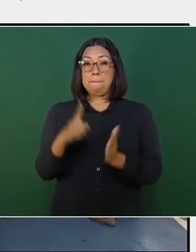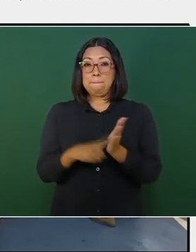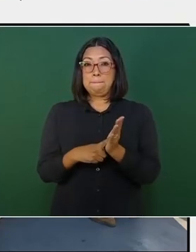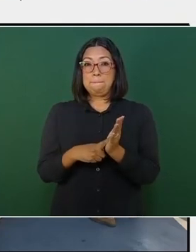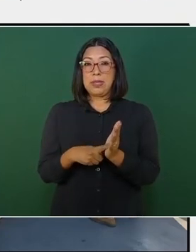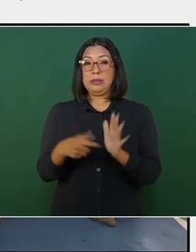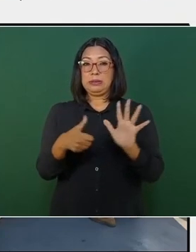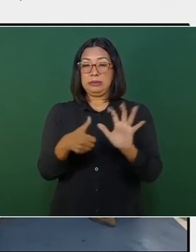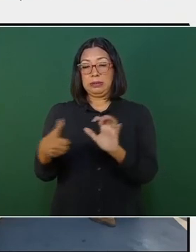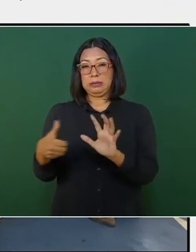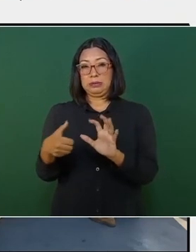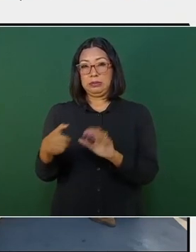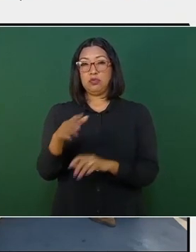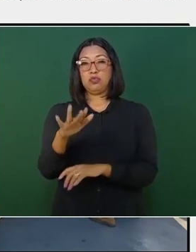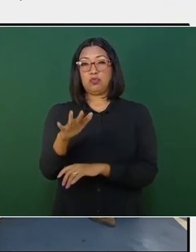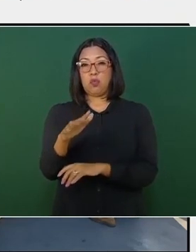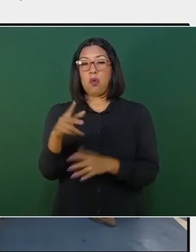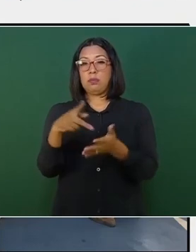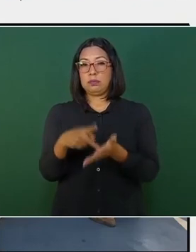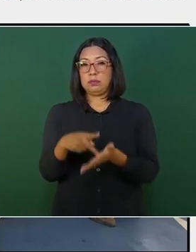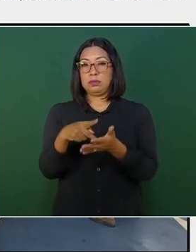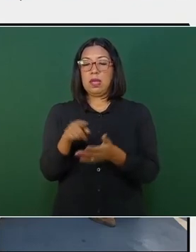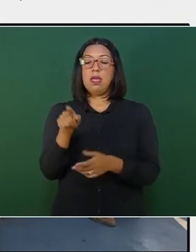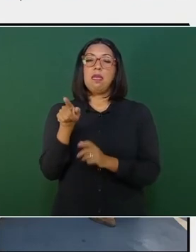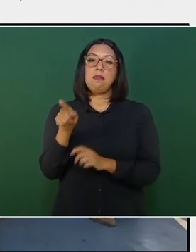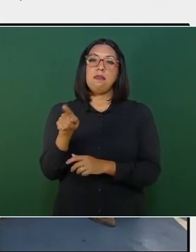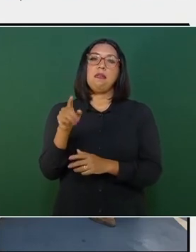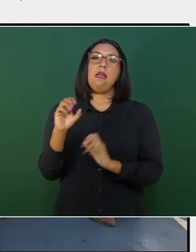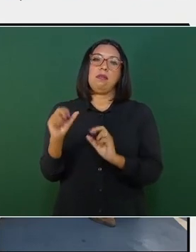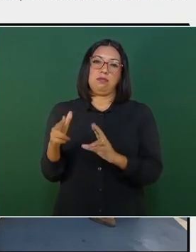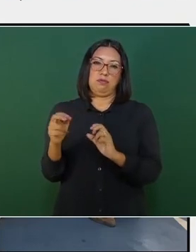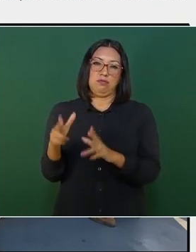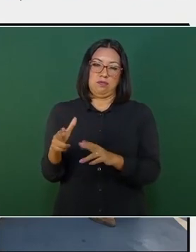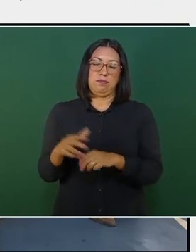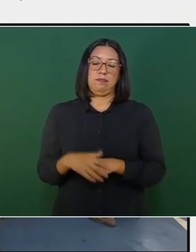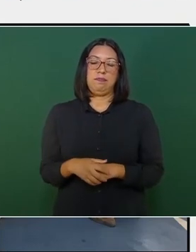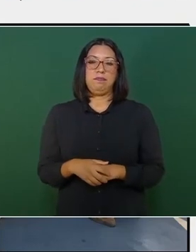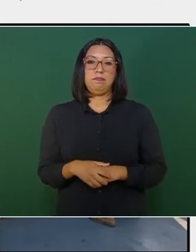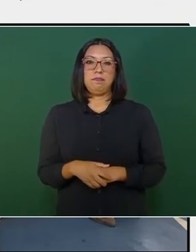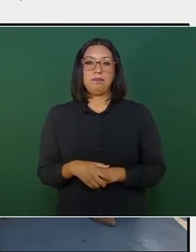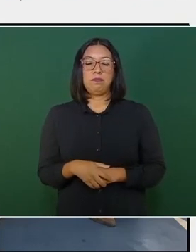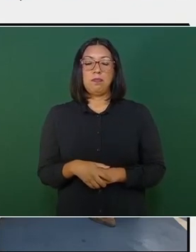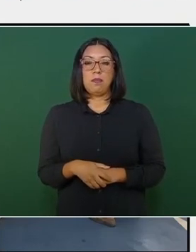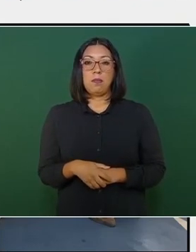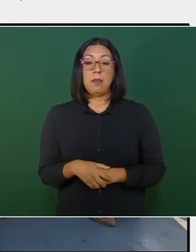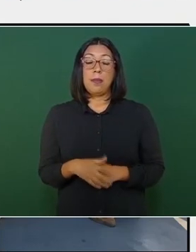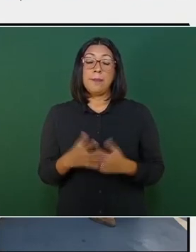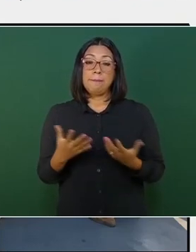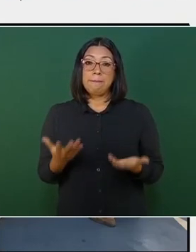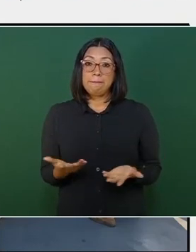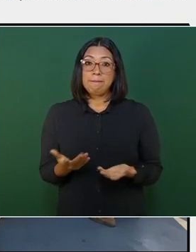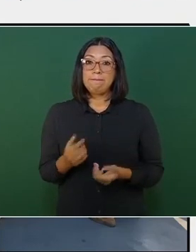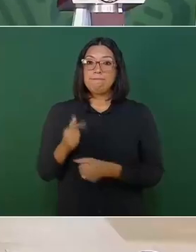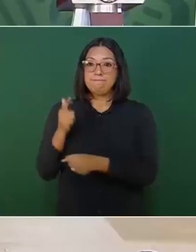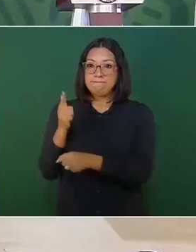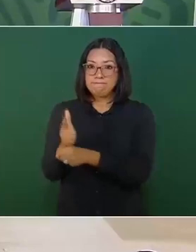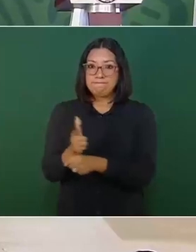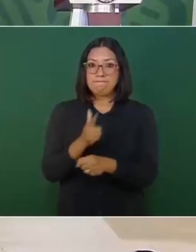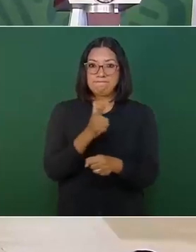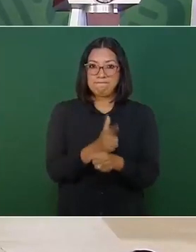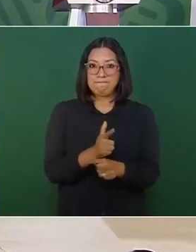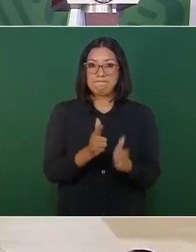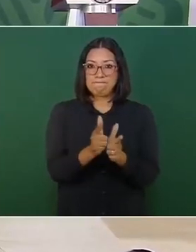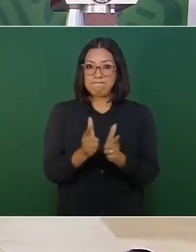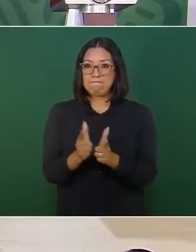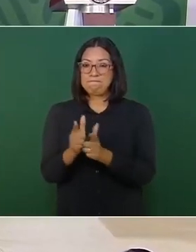kilogramos. Esto fue en Puerto Chiapas. Siguiente. Con estas detenciones y aseguramientos,